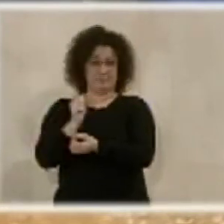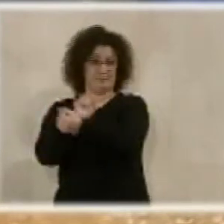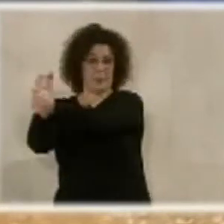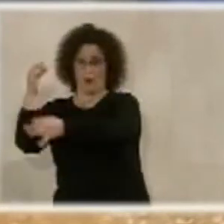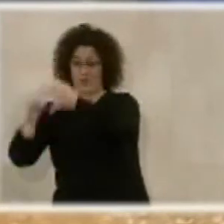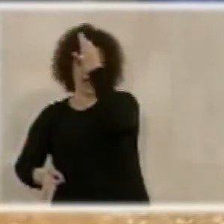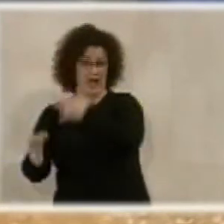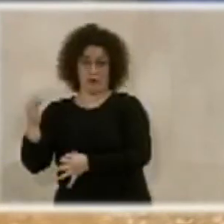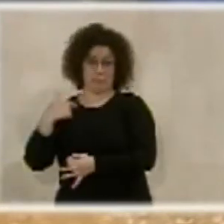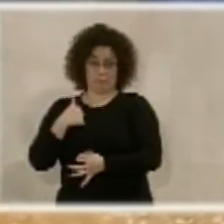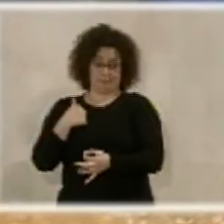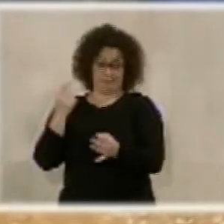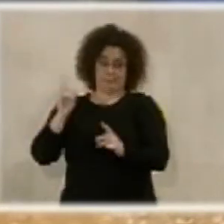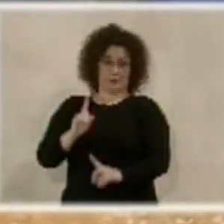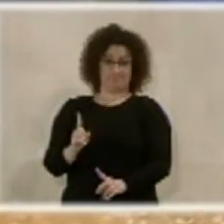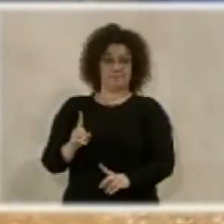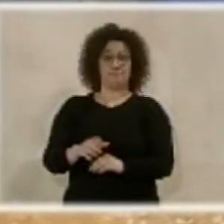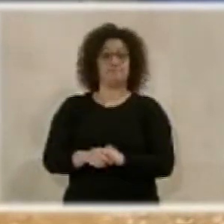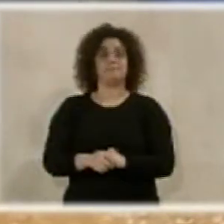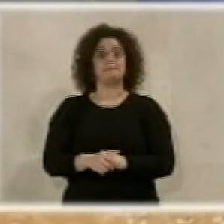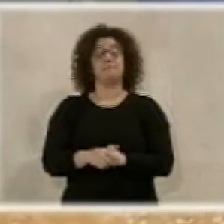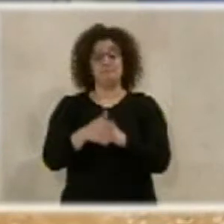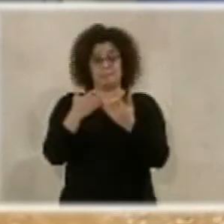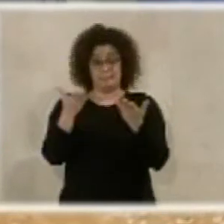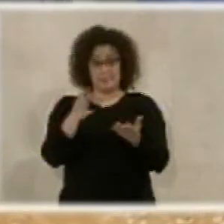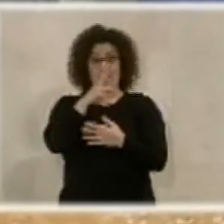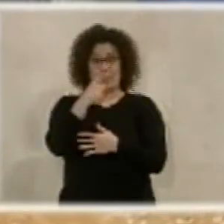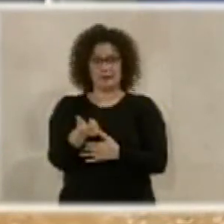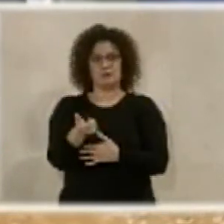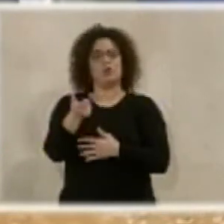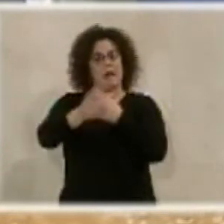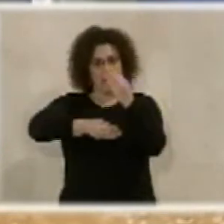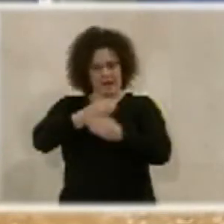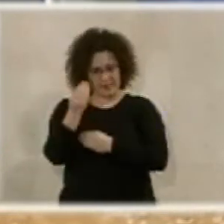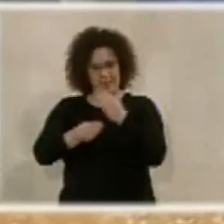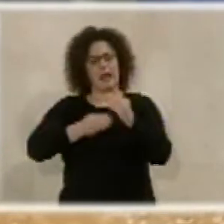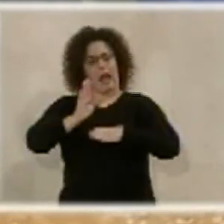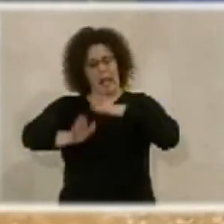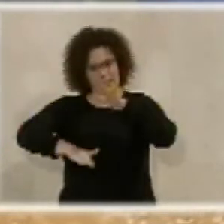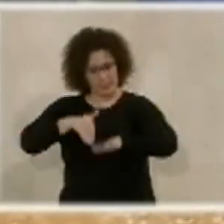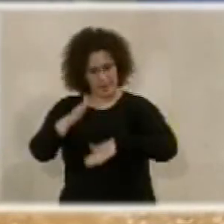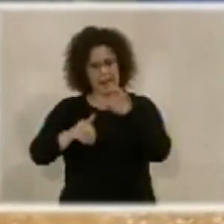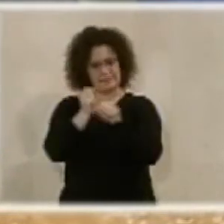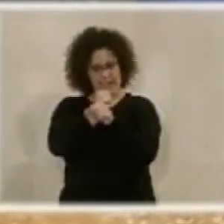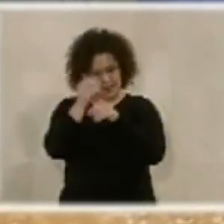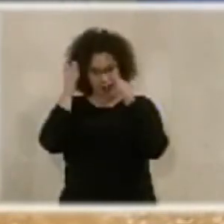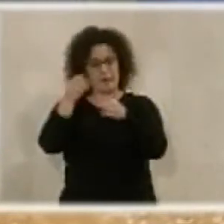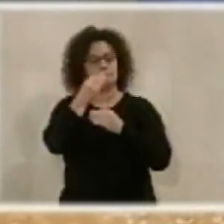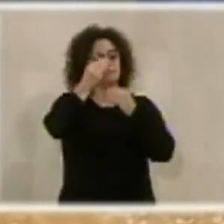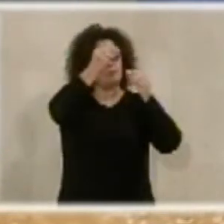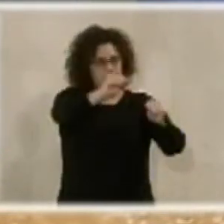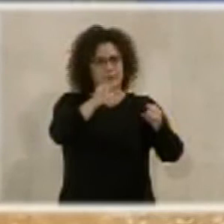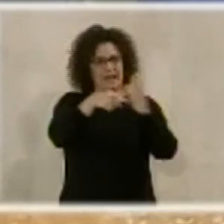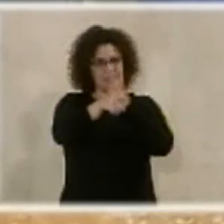cosa que no estamos aquí para eso. Por tanto, vamos a trabajar en esa encomienda de gestión Almería